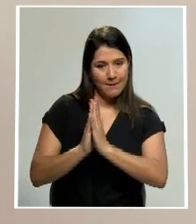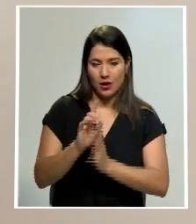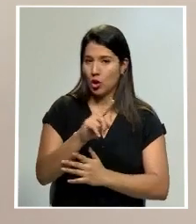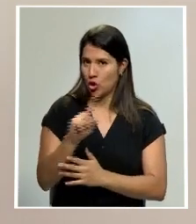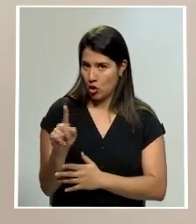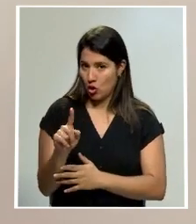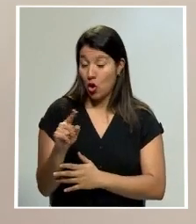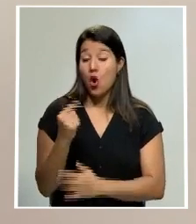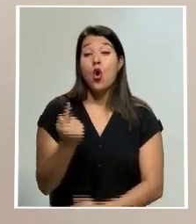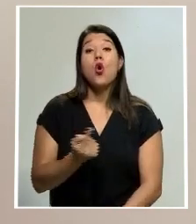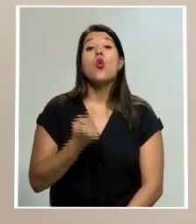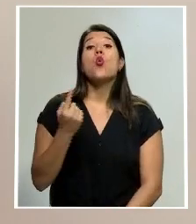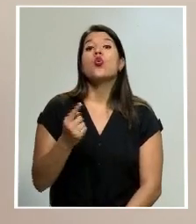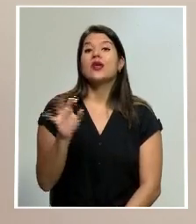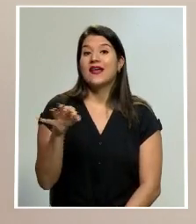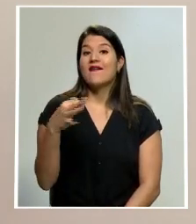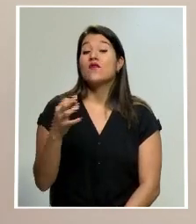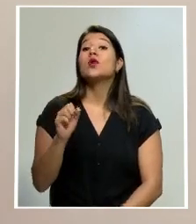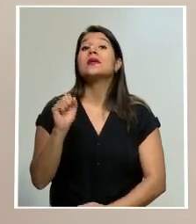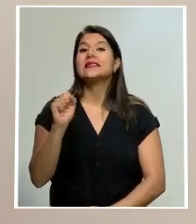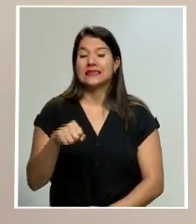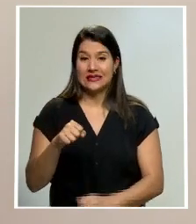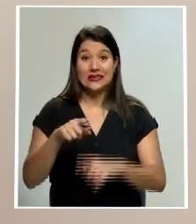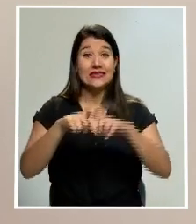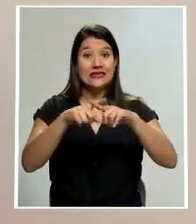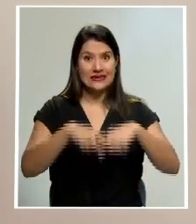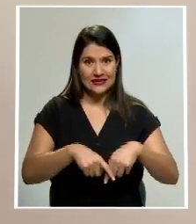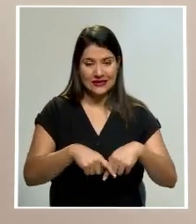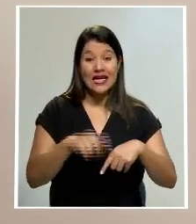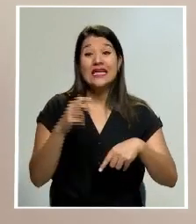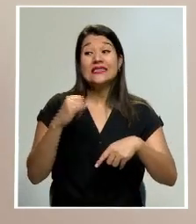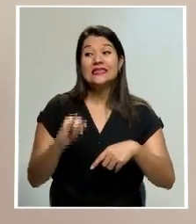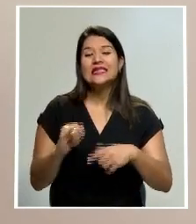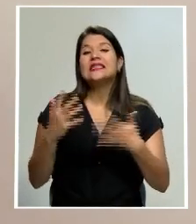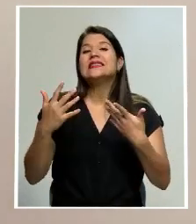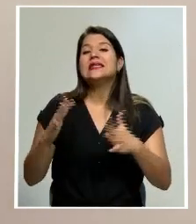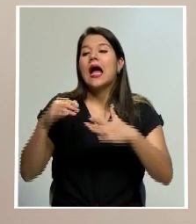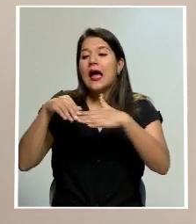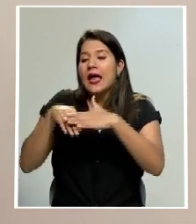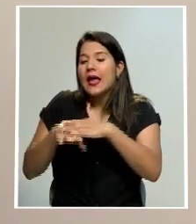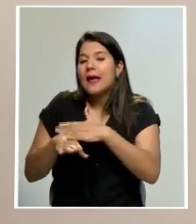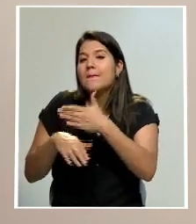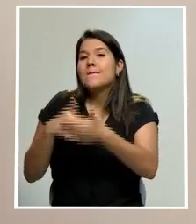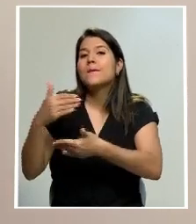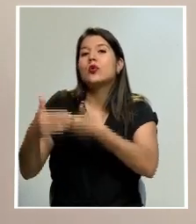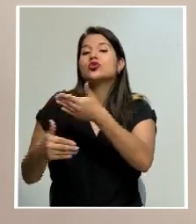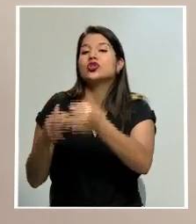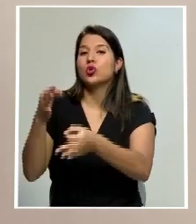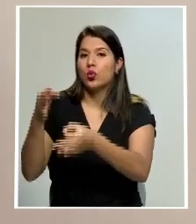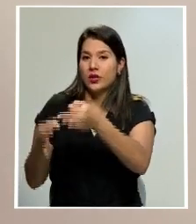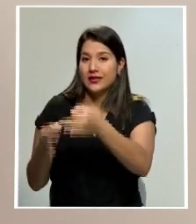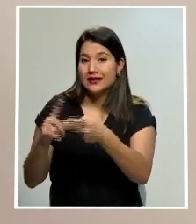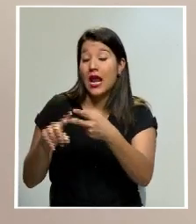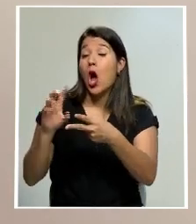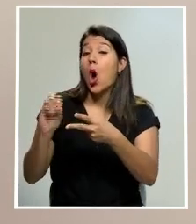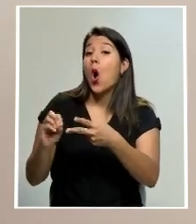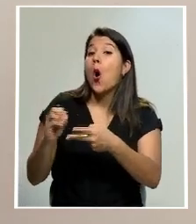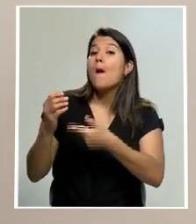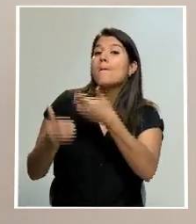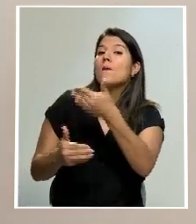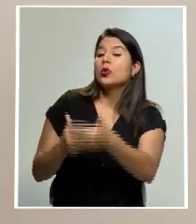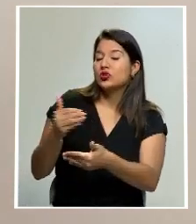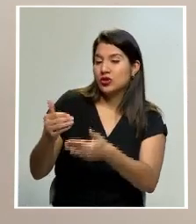asuntos que están en sede judicial o en sede administrativa en fase de agotamiento en este último supuesto,